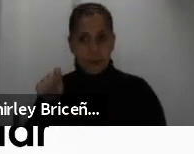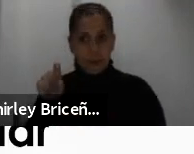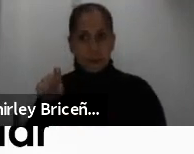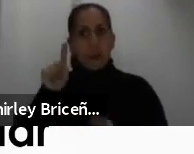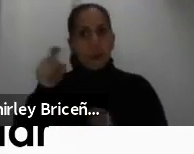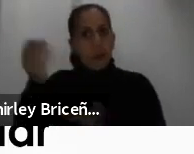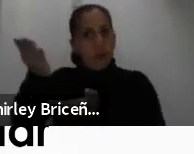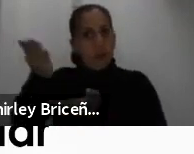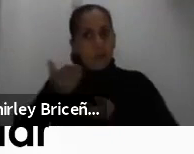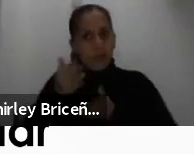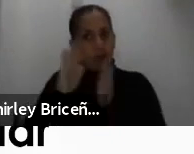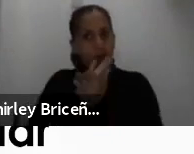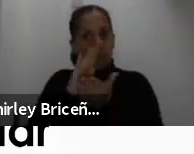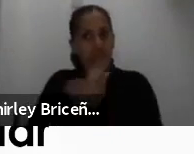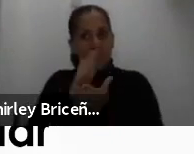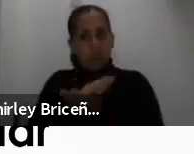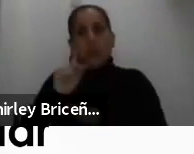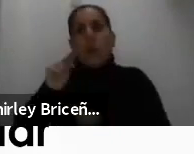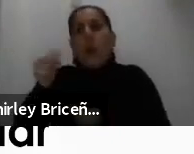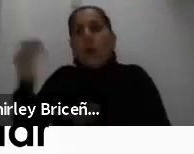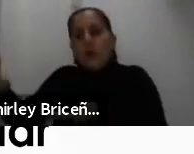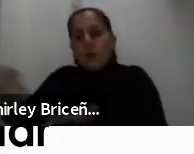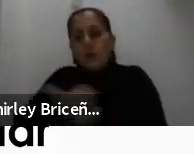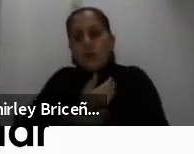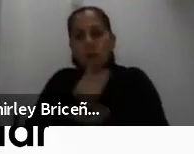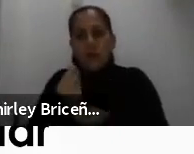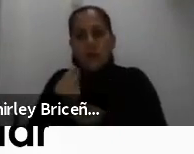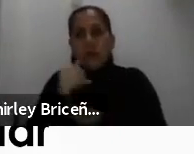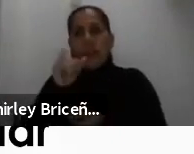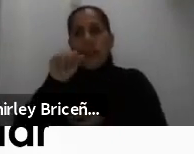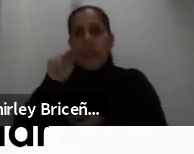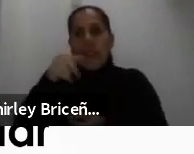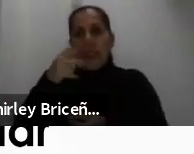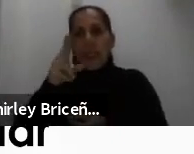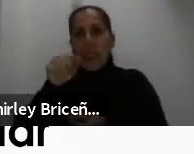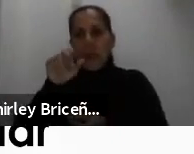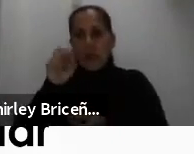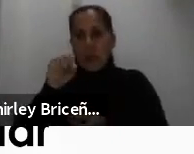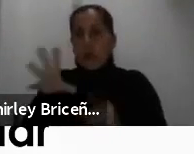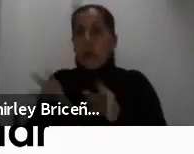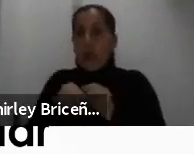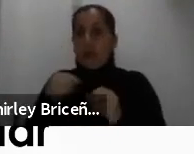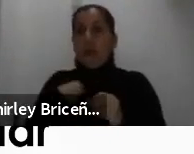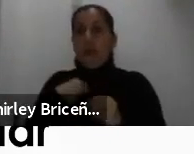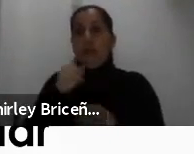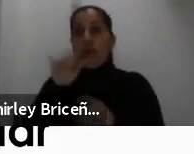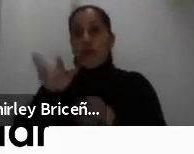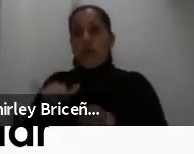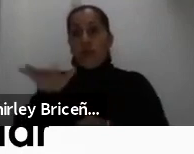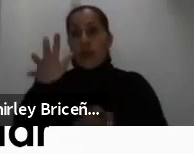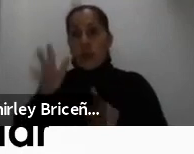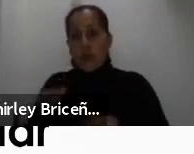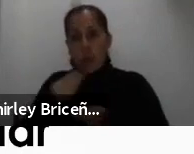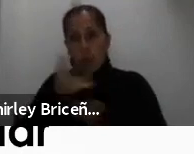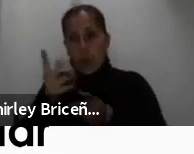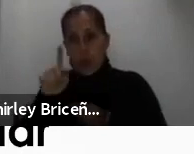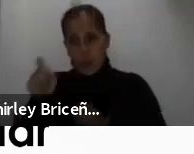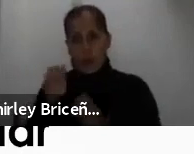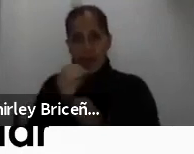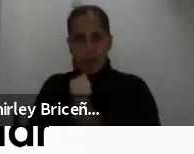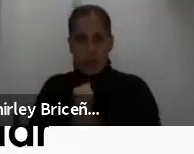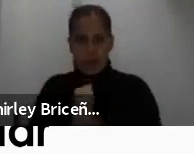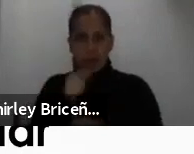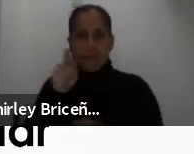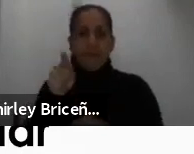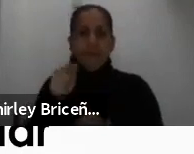presenten la certificación de ingresos con hoja anexa de gastos elaborada por un contador público. Esta certificación de